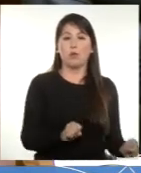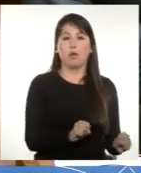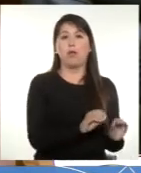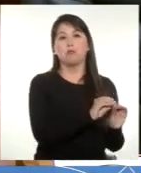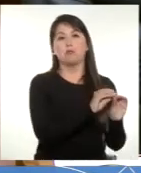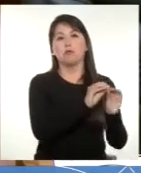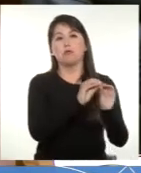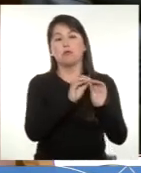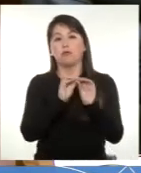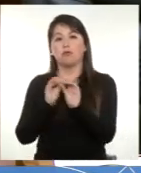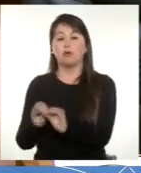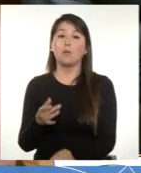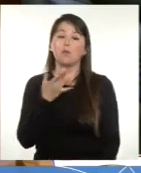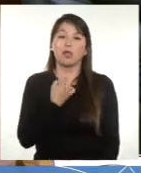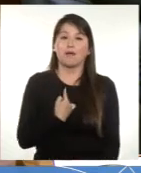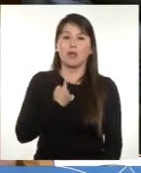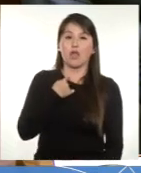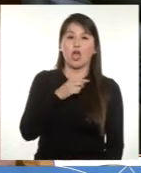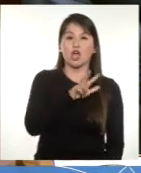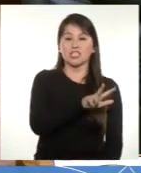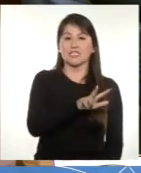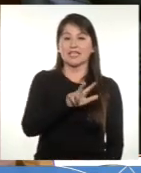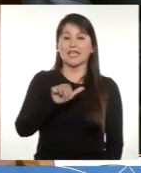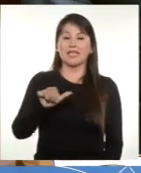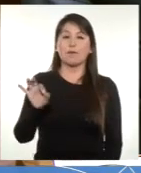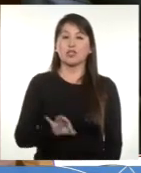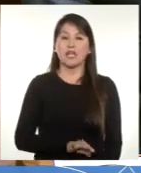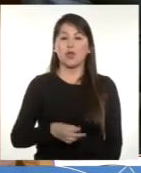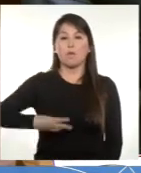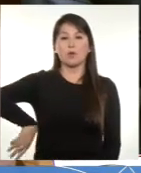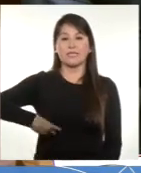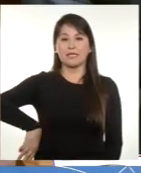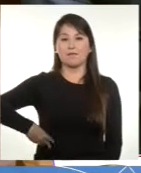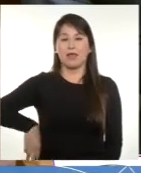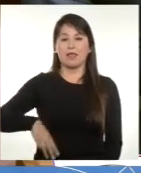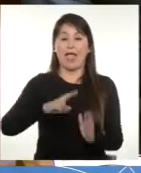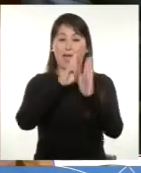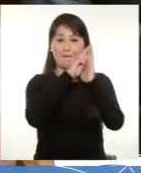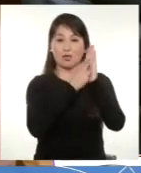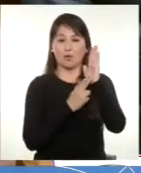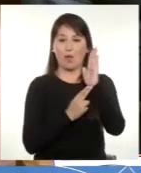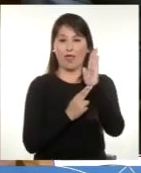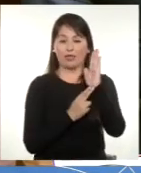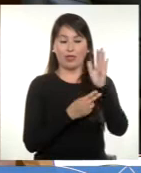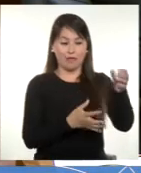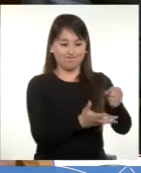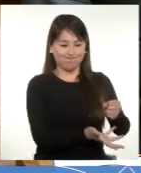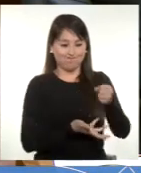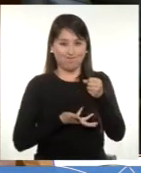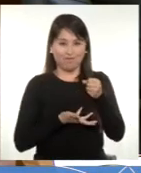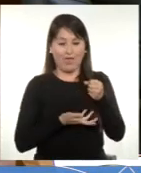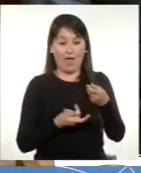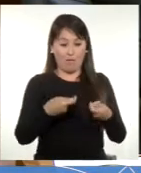anuncio, ya que los perjudicados son el 80% de los municipios cuyos presupuestos dependen del aporte